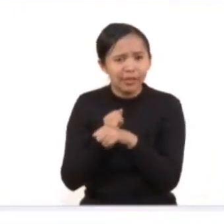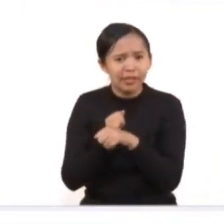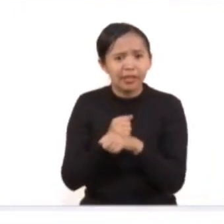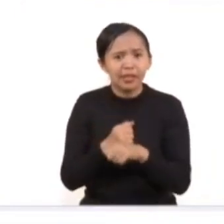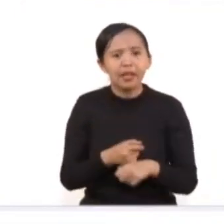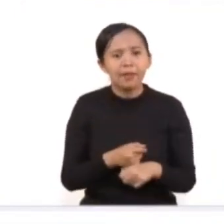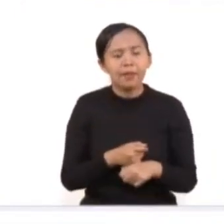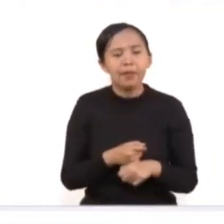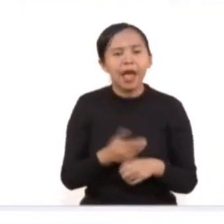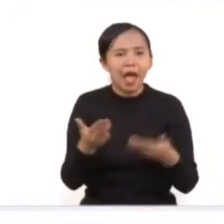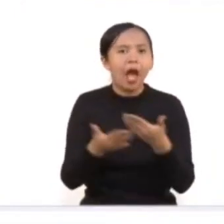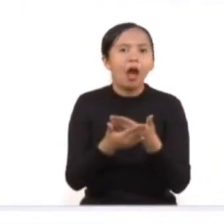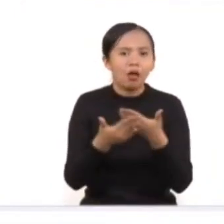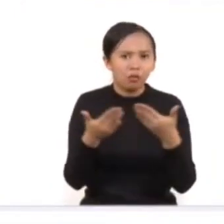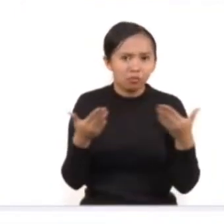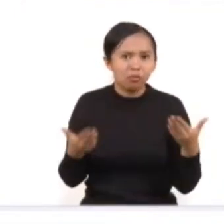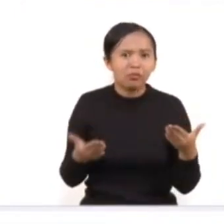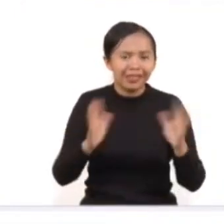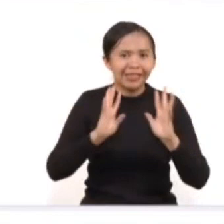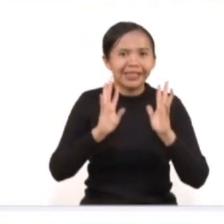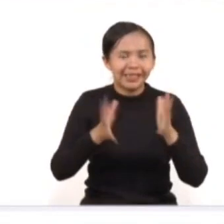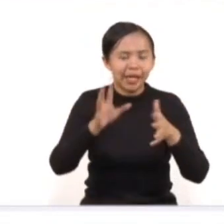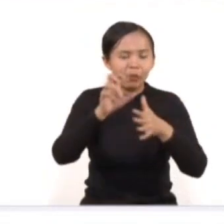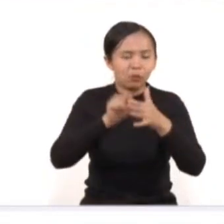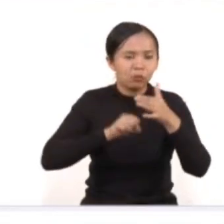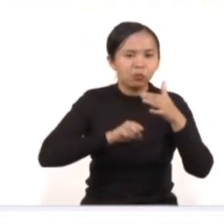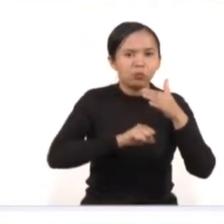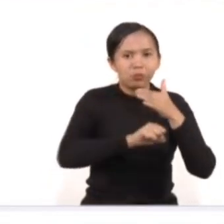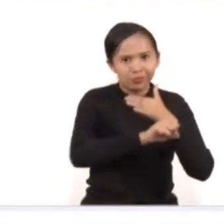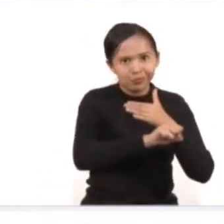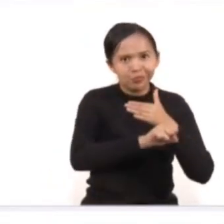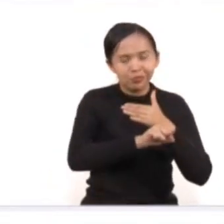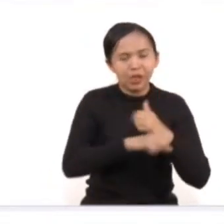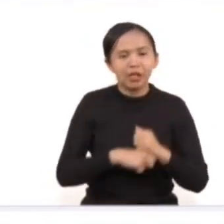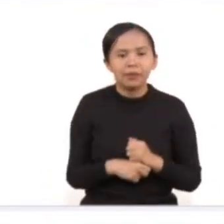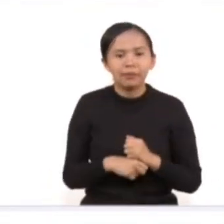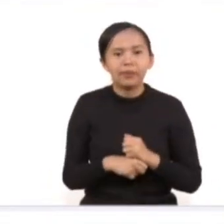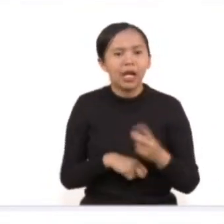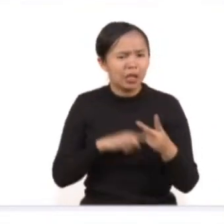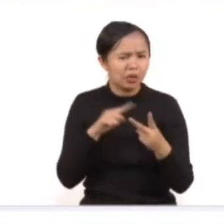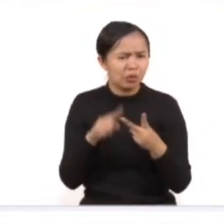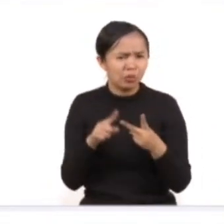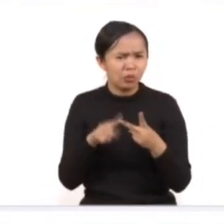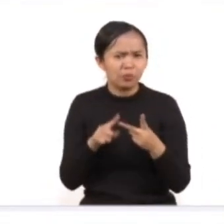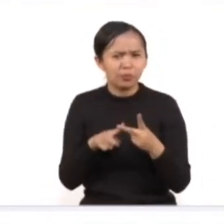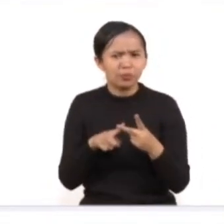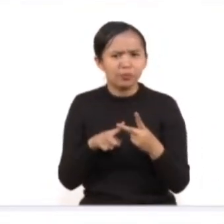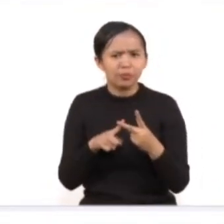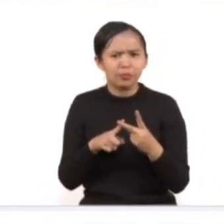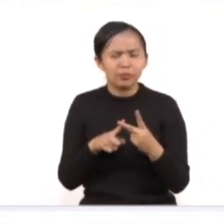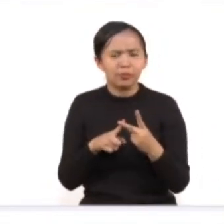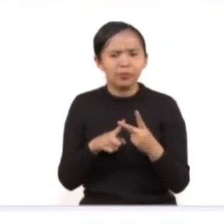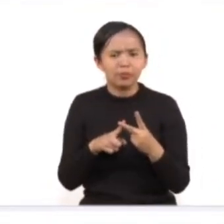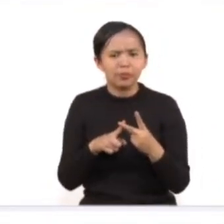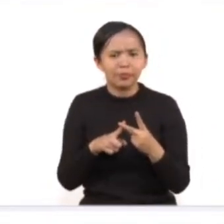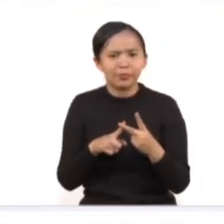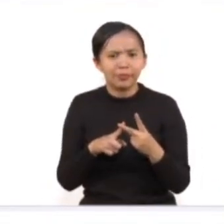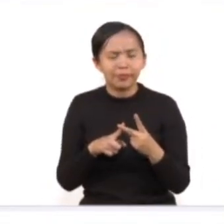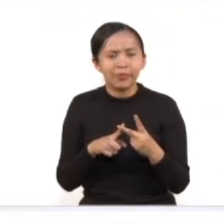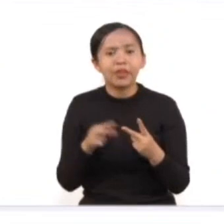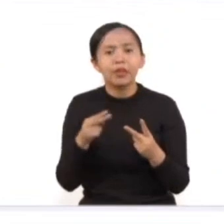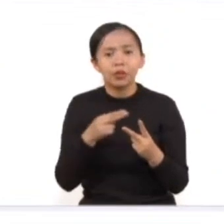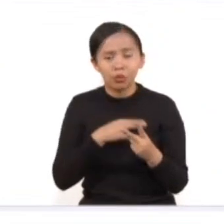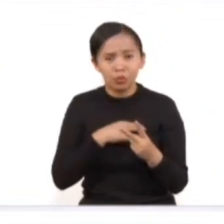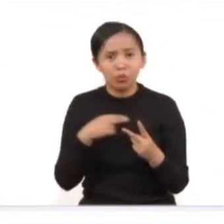imputado que se encuentra actualmente en prisión preventiva. El segundo caso es que obtuvimos